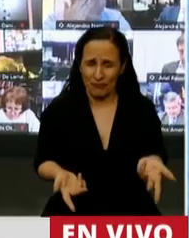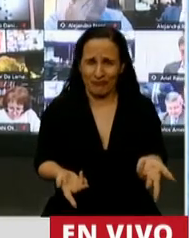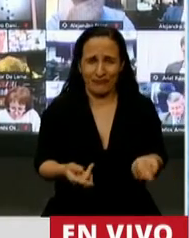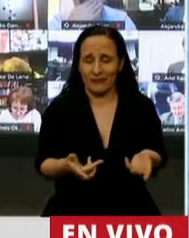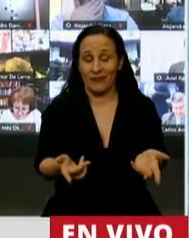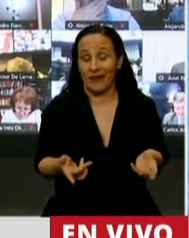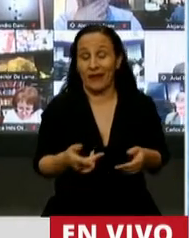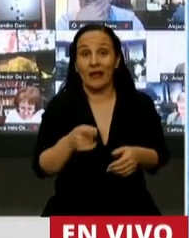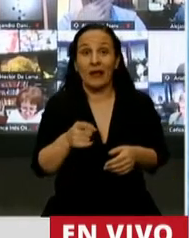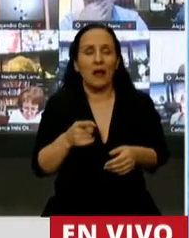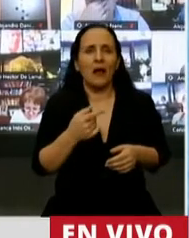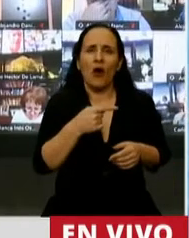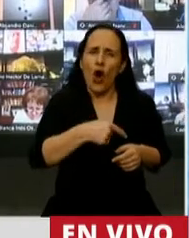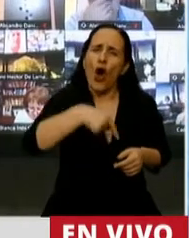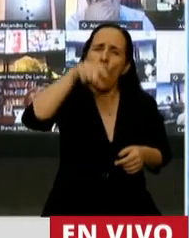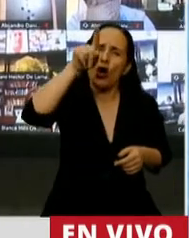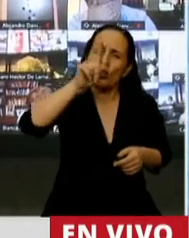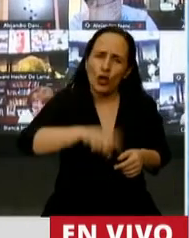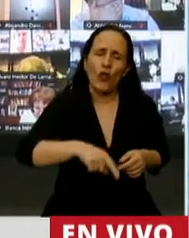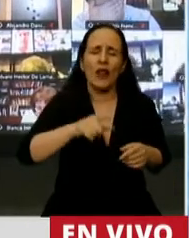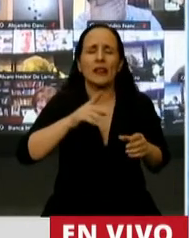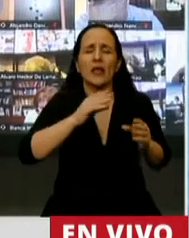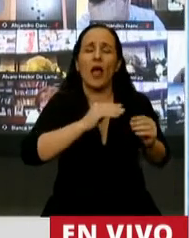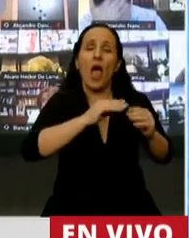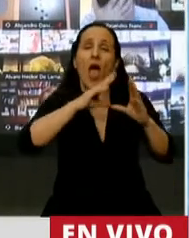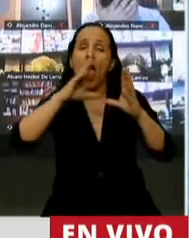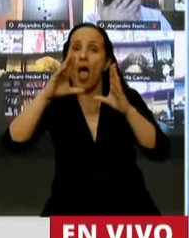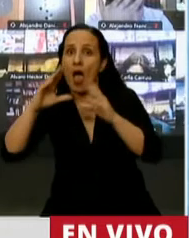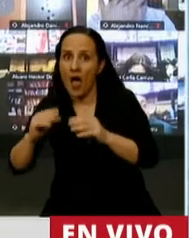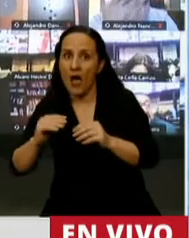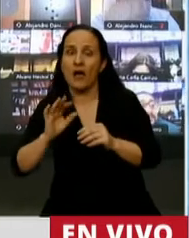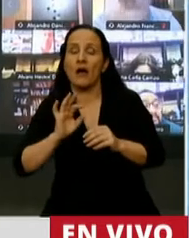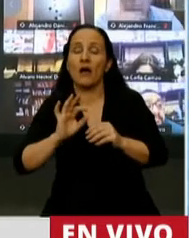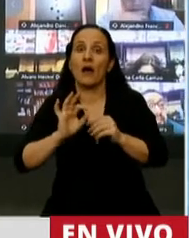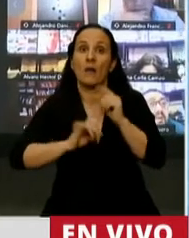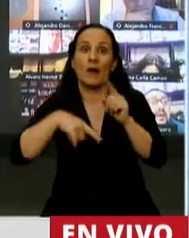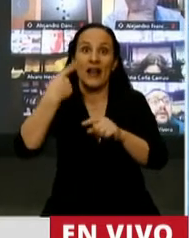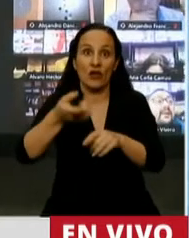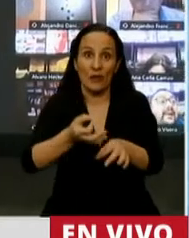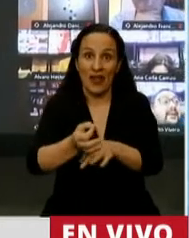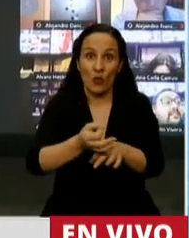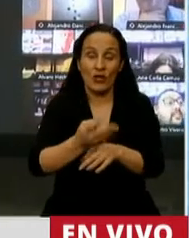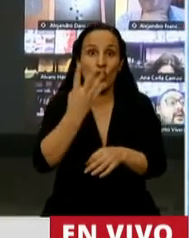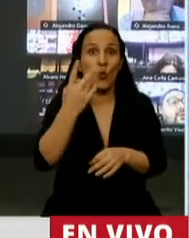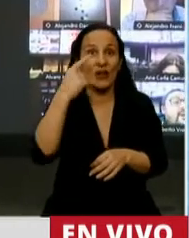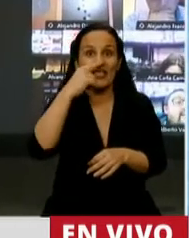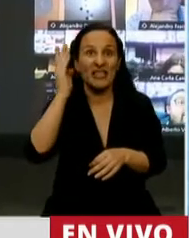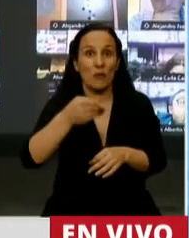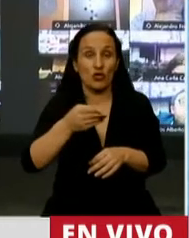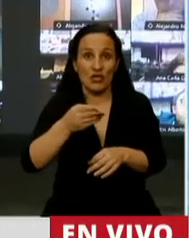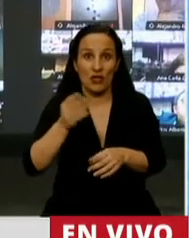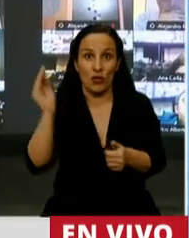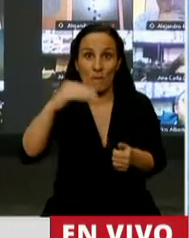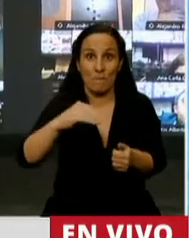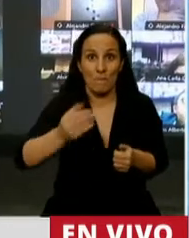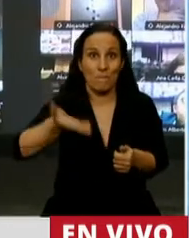el día y toda la noche de que nuestro presupuesto para la educación en el año entrante incrementa en un 47% para el 2021.